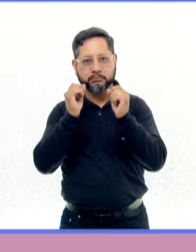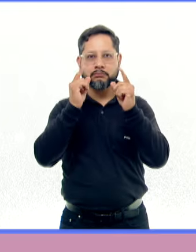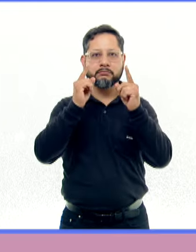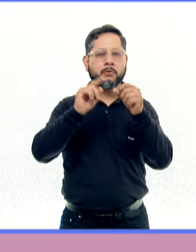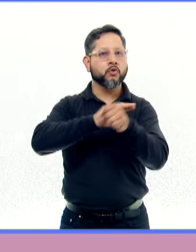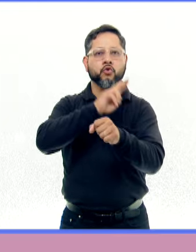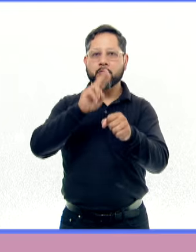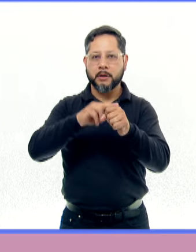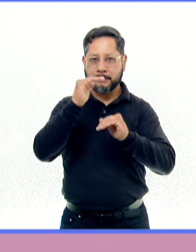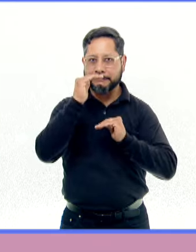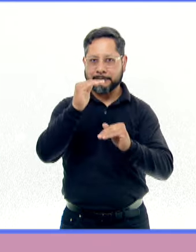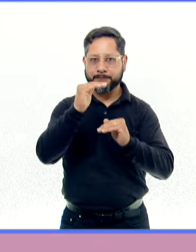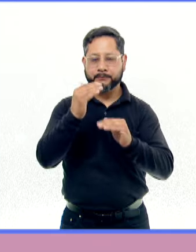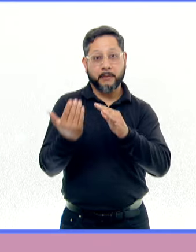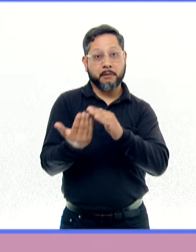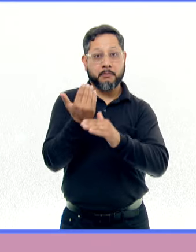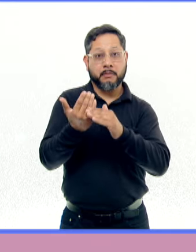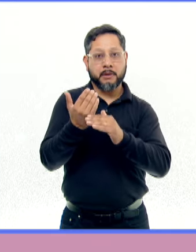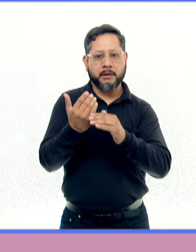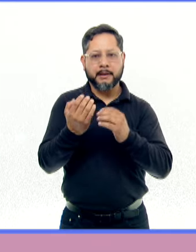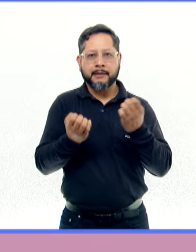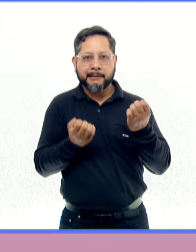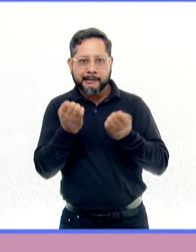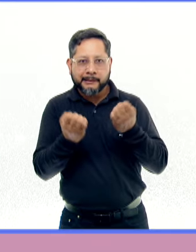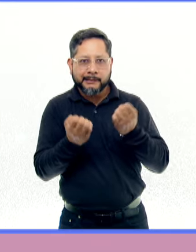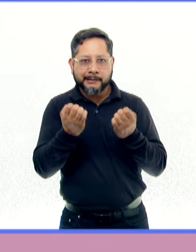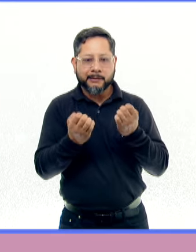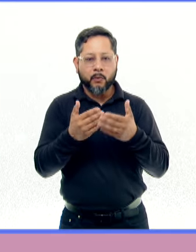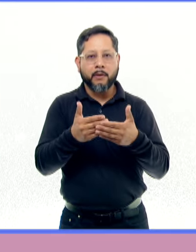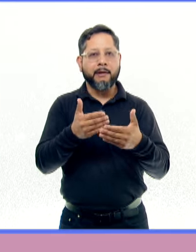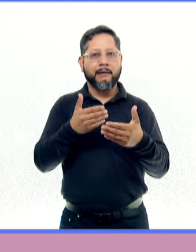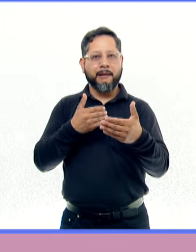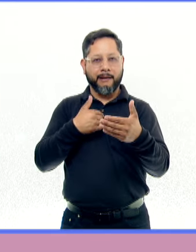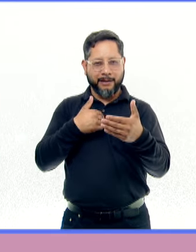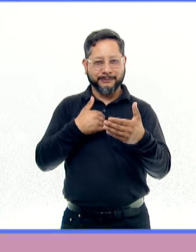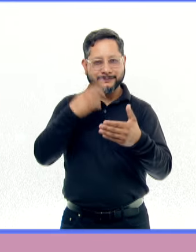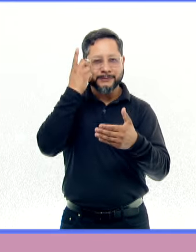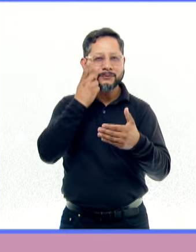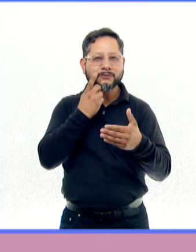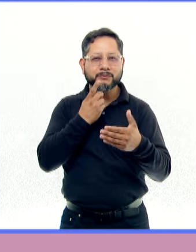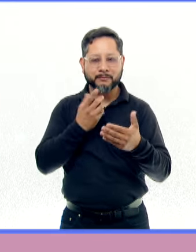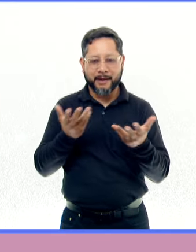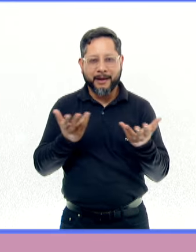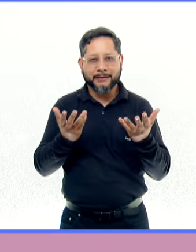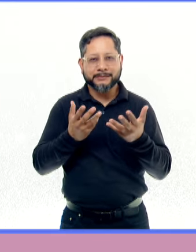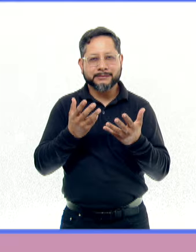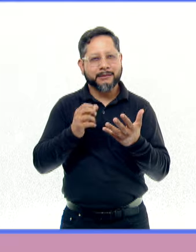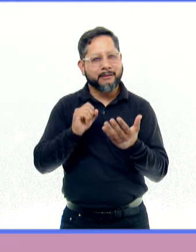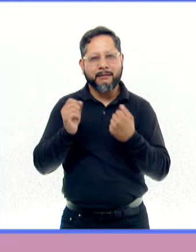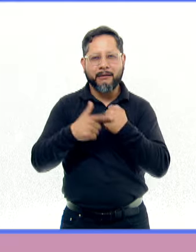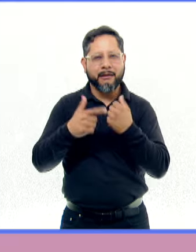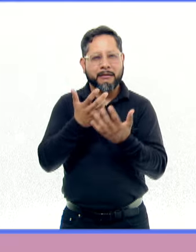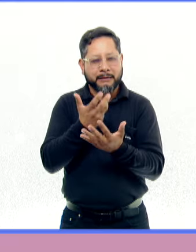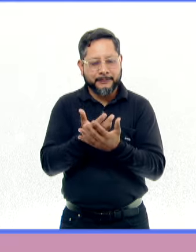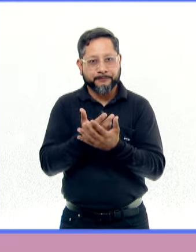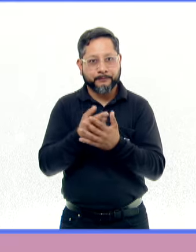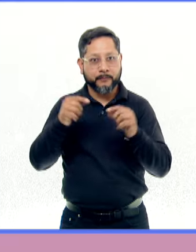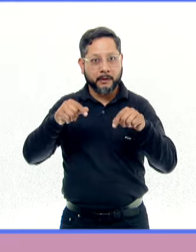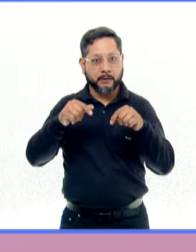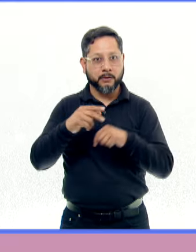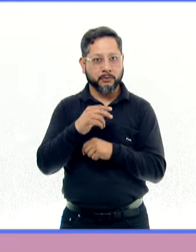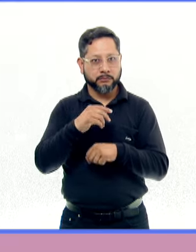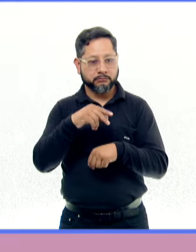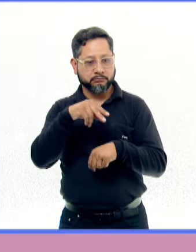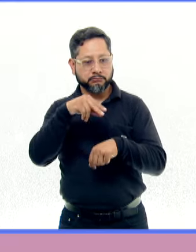actividad física por las mañanas y alguna rutina relajante antes de dormir. La Clínica de Trastornos del Sueño de la Facultad de Medicina de la